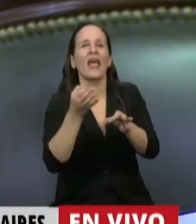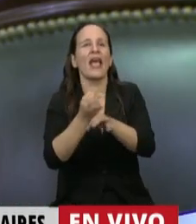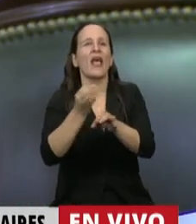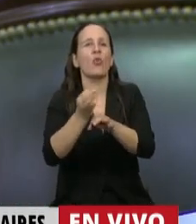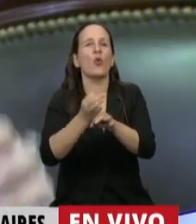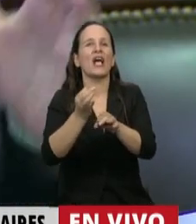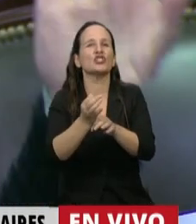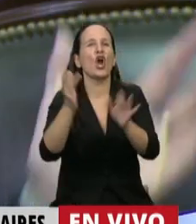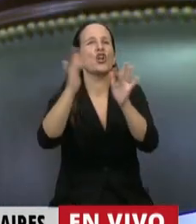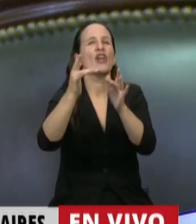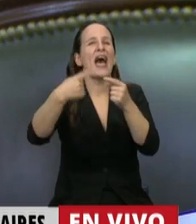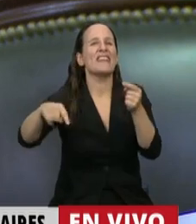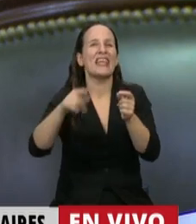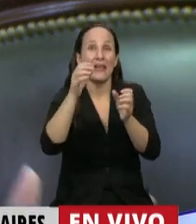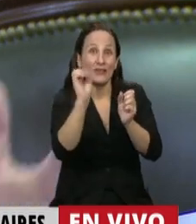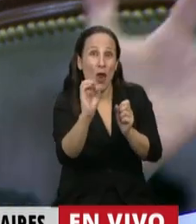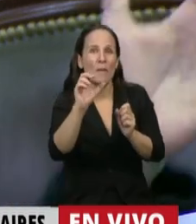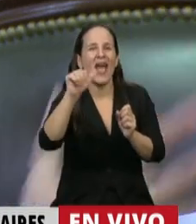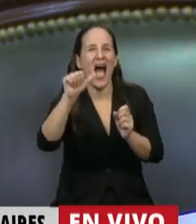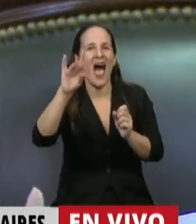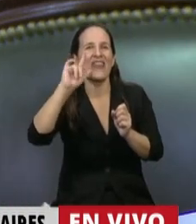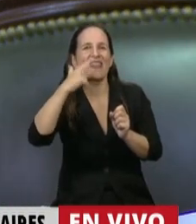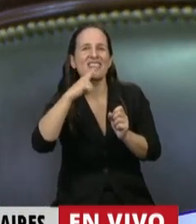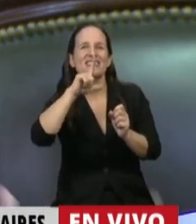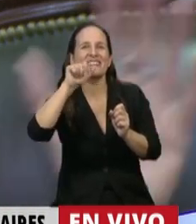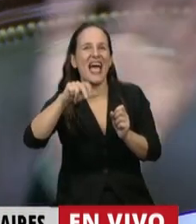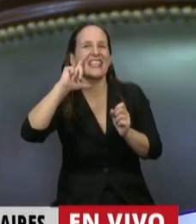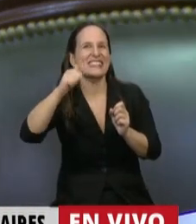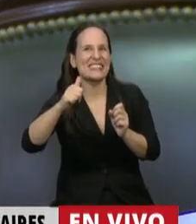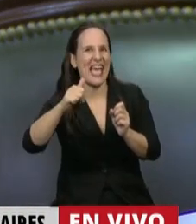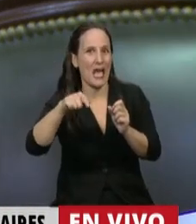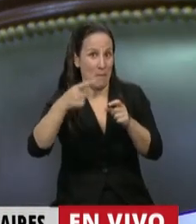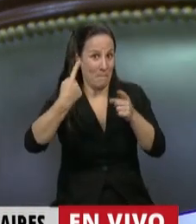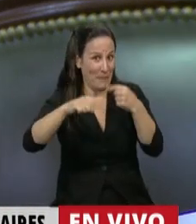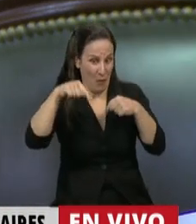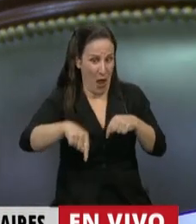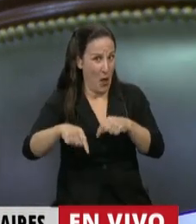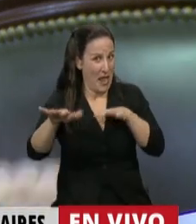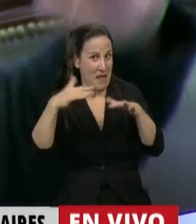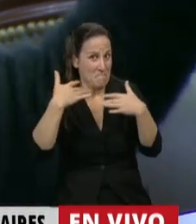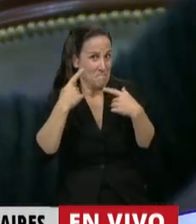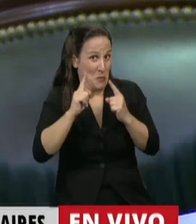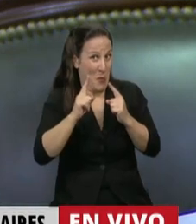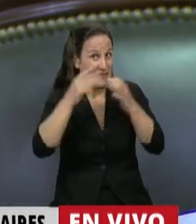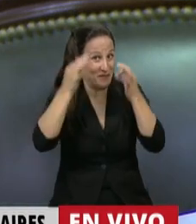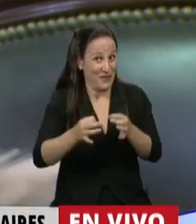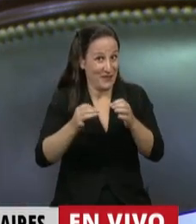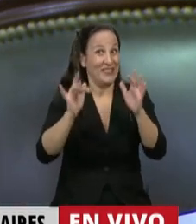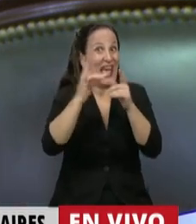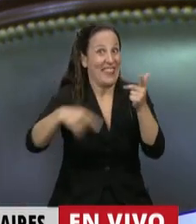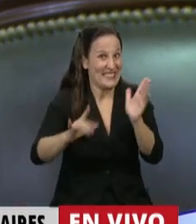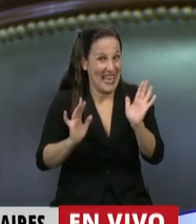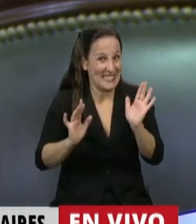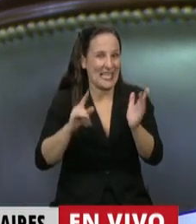distancia, mal llamada educación a distancia, porque esto no es educación a distancia, es meramente un acompañamiento pedágico, pero de eso se lo quiere